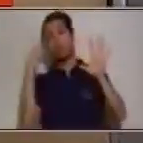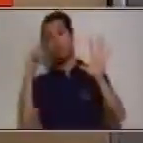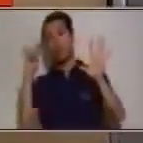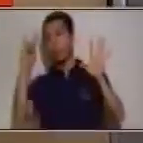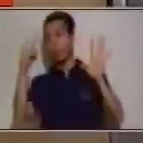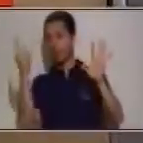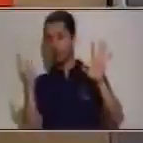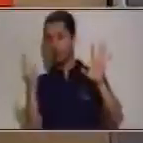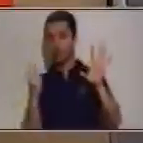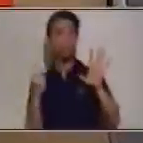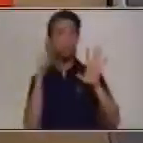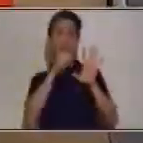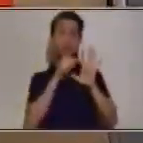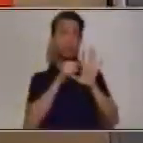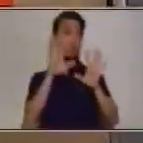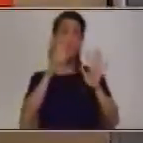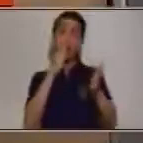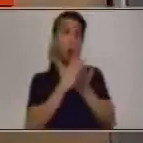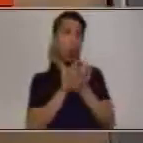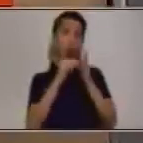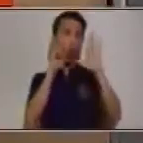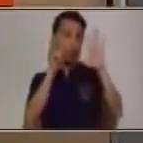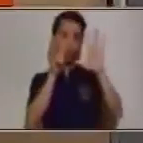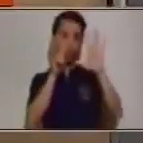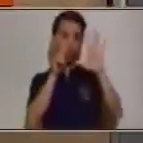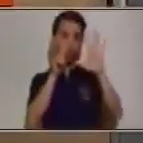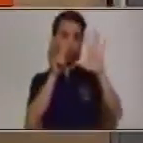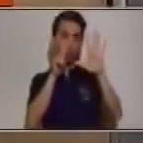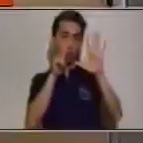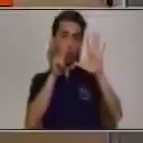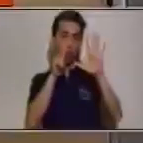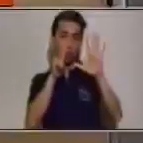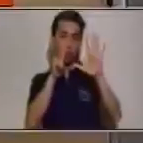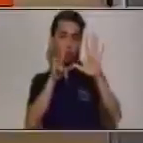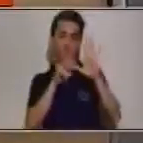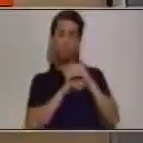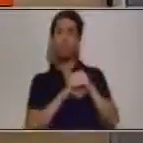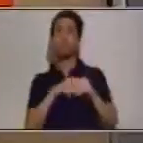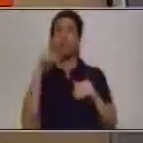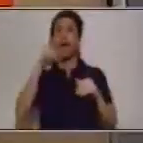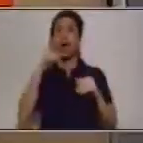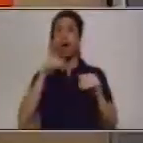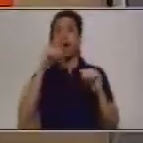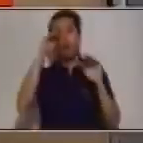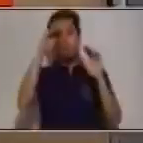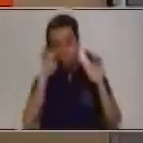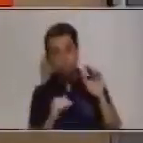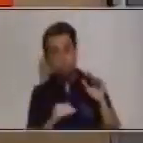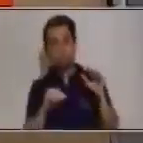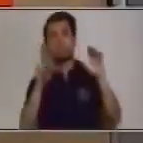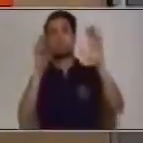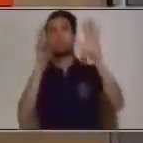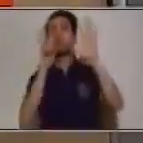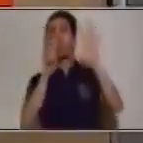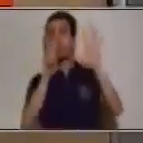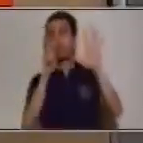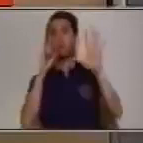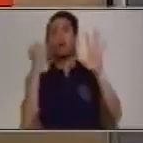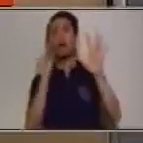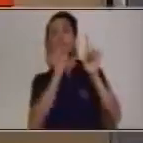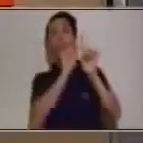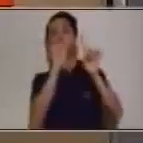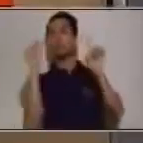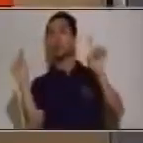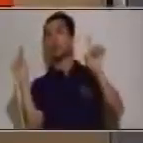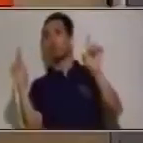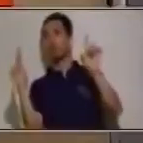tanto, ya no tiene valor de ocho. ¿Sí? Le vamos a restar uno porque fue el que le prestó al lado de